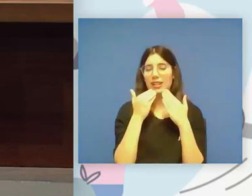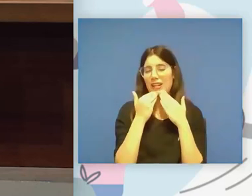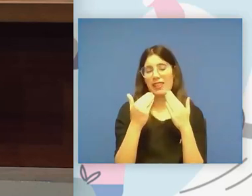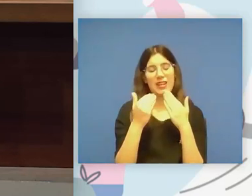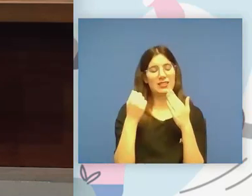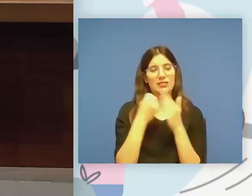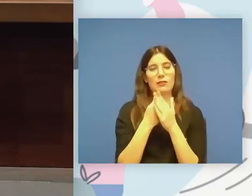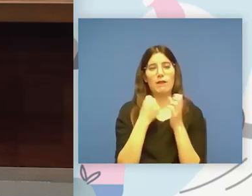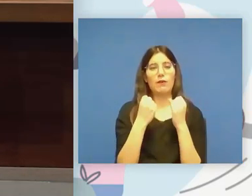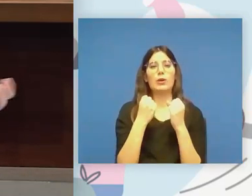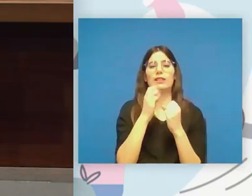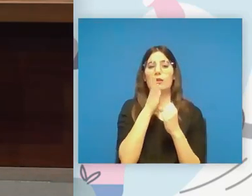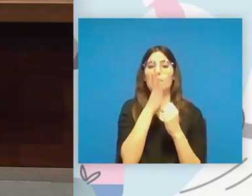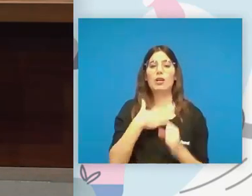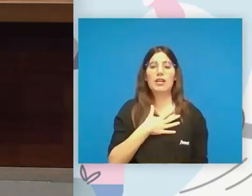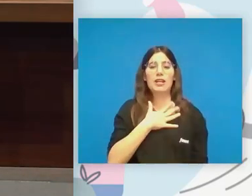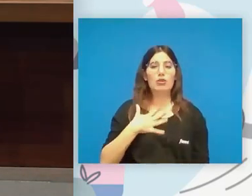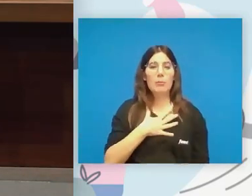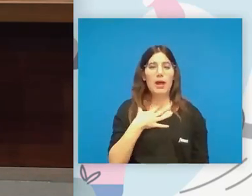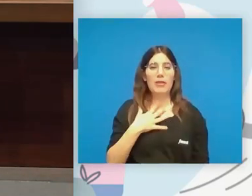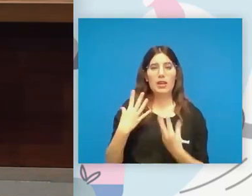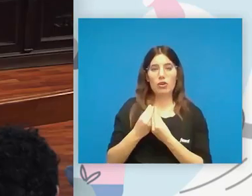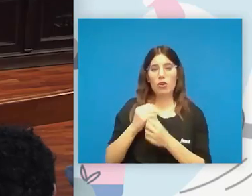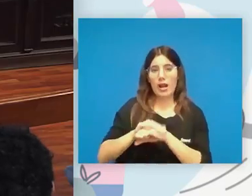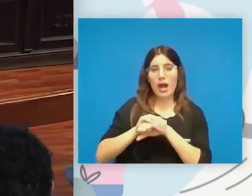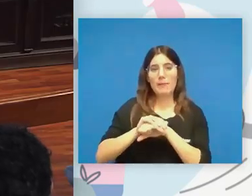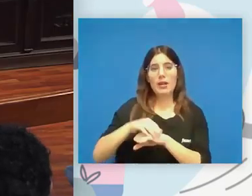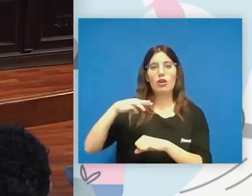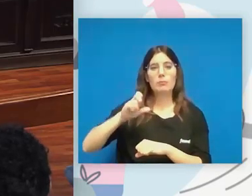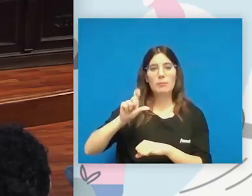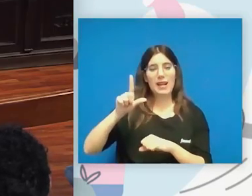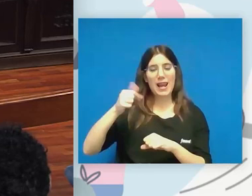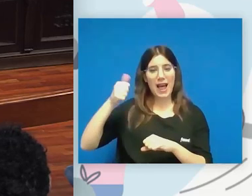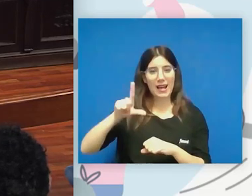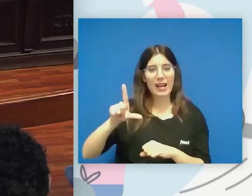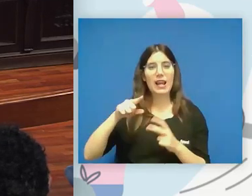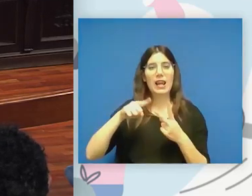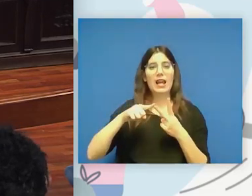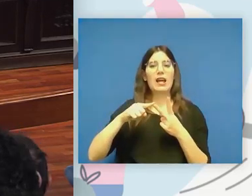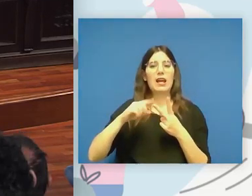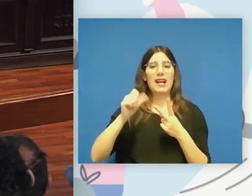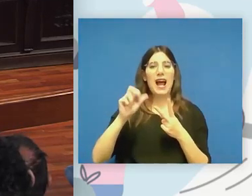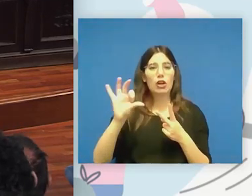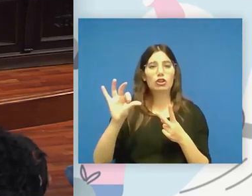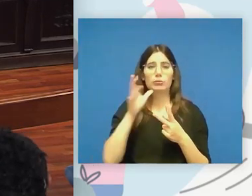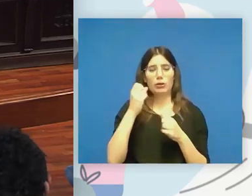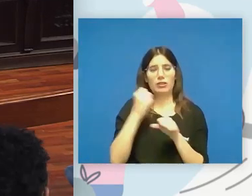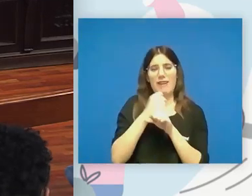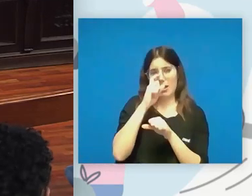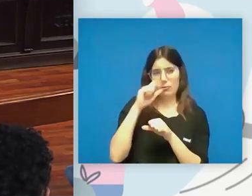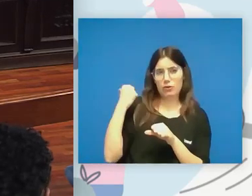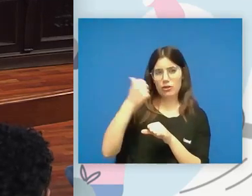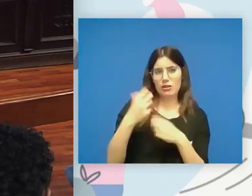sobre todo, pues bueno, es un placer con nuestros amigos Miguel Ángel, Carlos, que hemos trabajado durante muchos años, también ver a